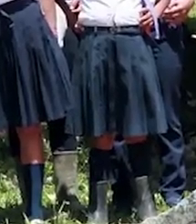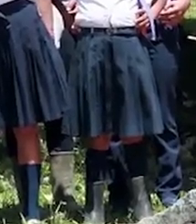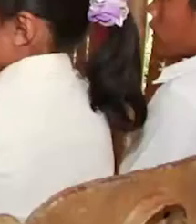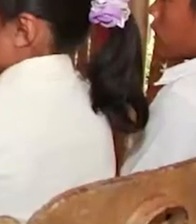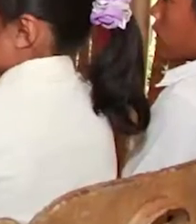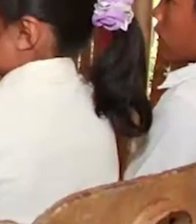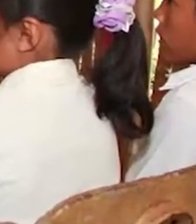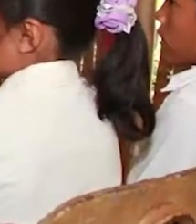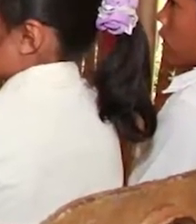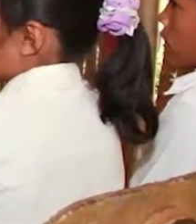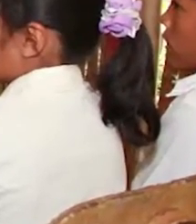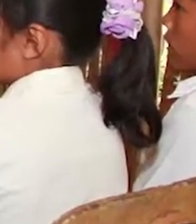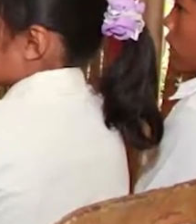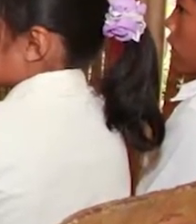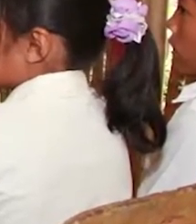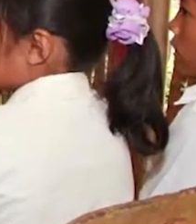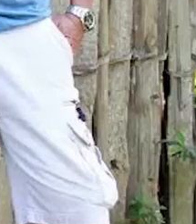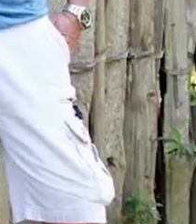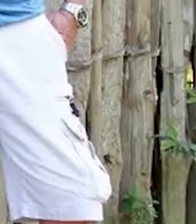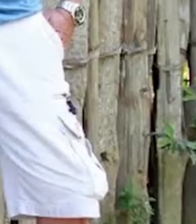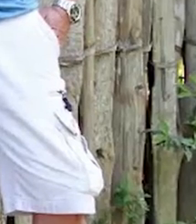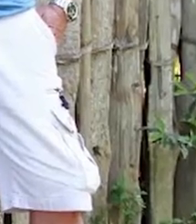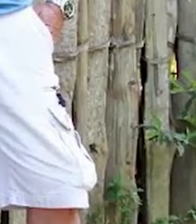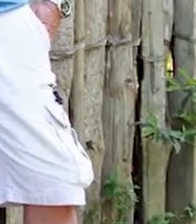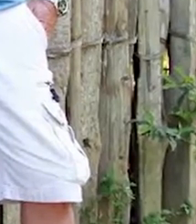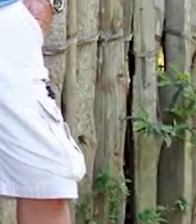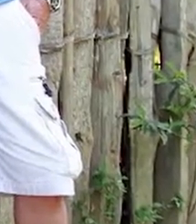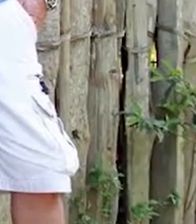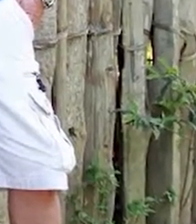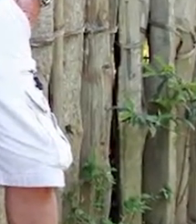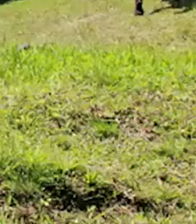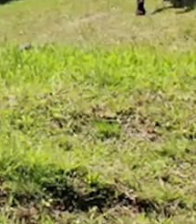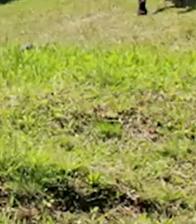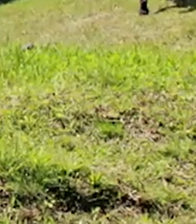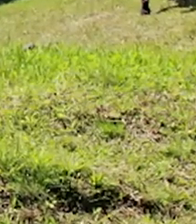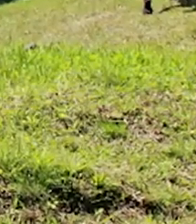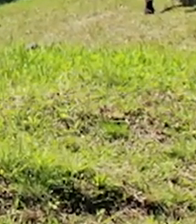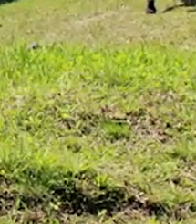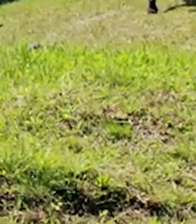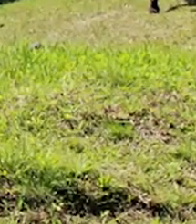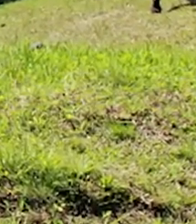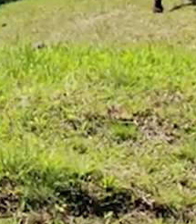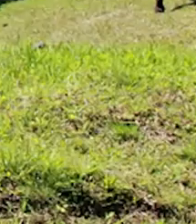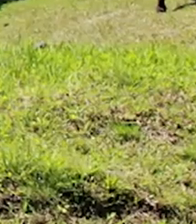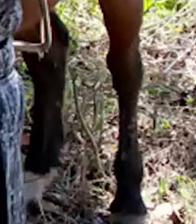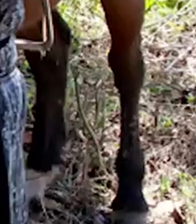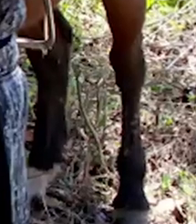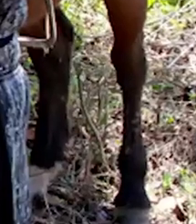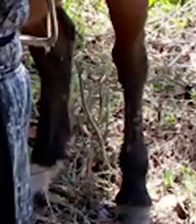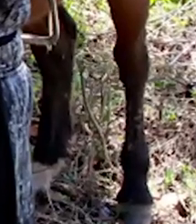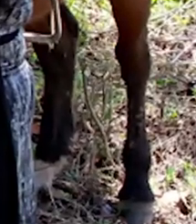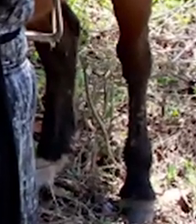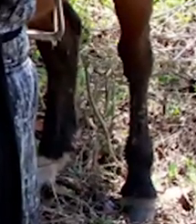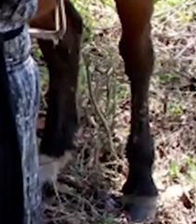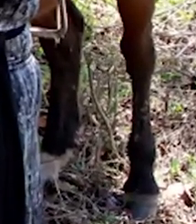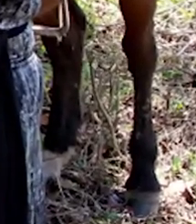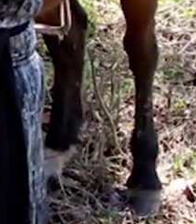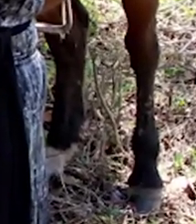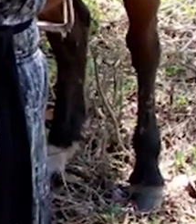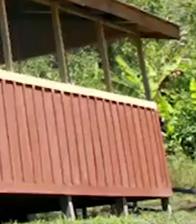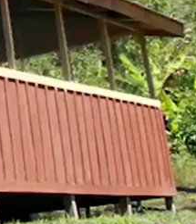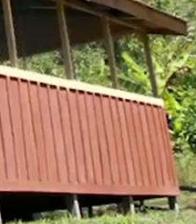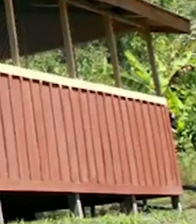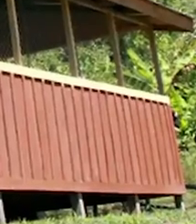de Costa Rica contribuye a consolidar la integración del quehacer universitario con una población con pocas oportunidades de